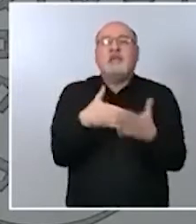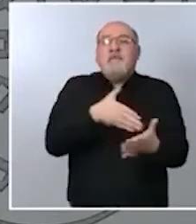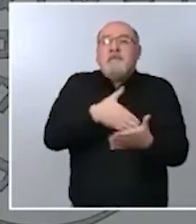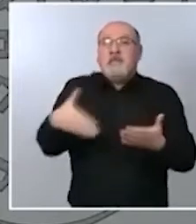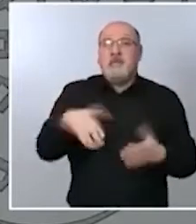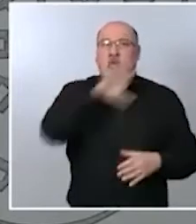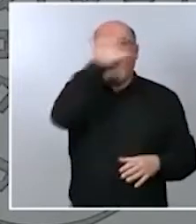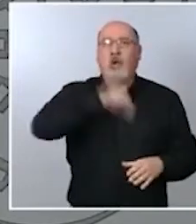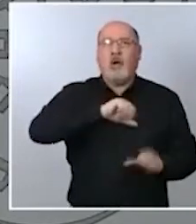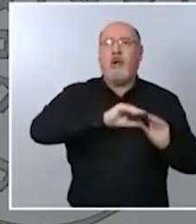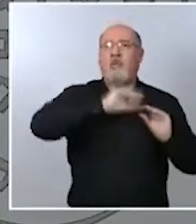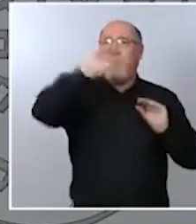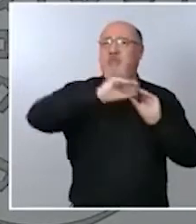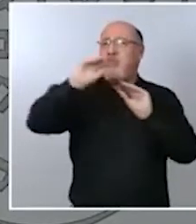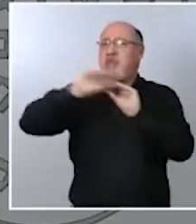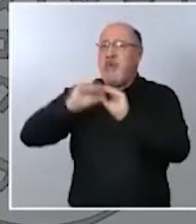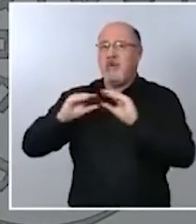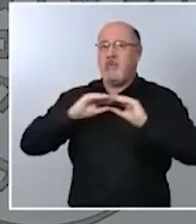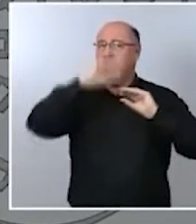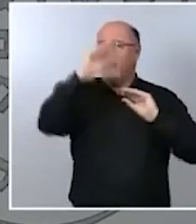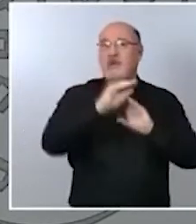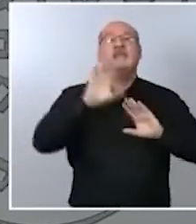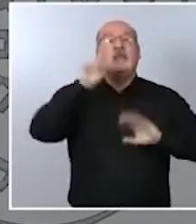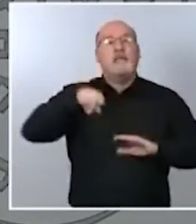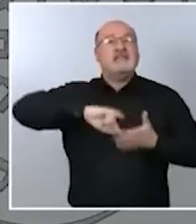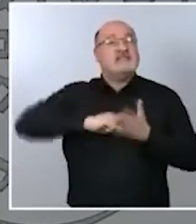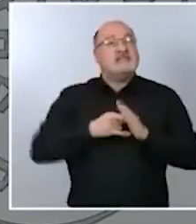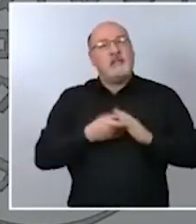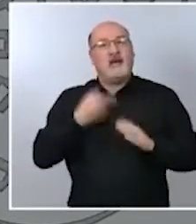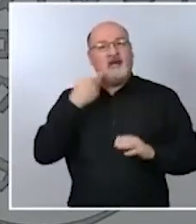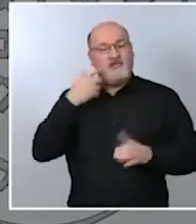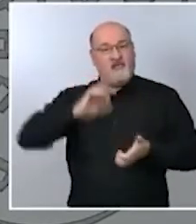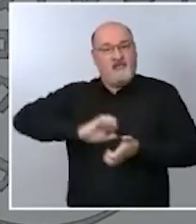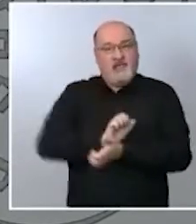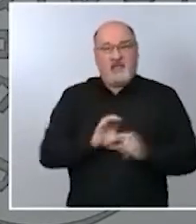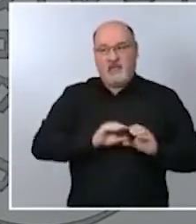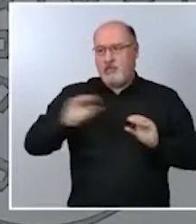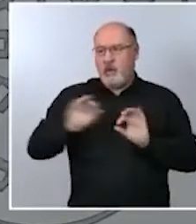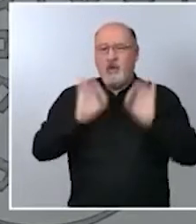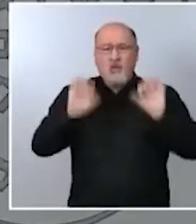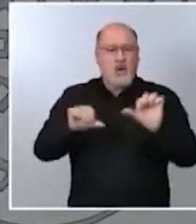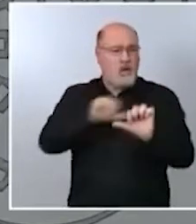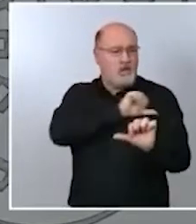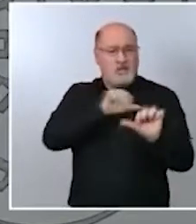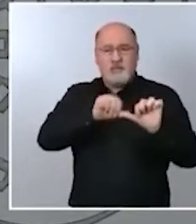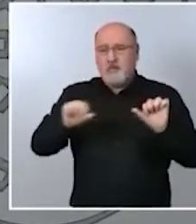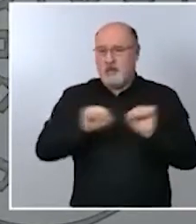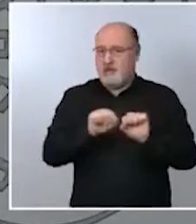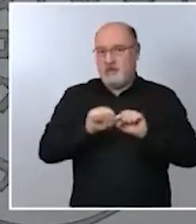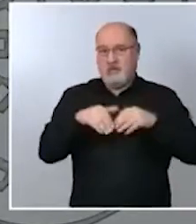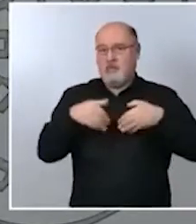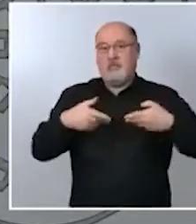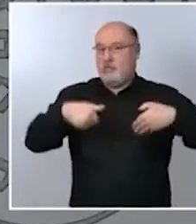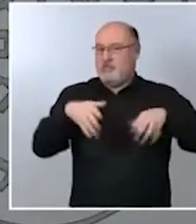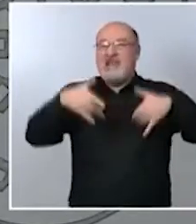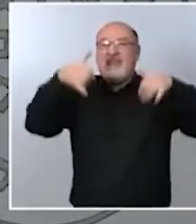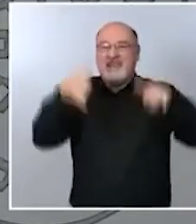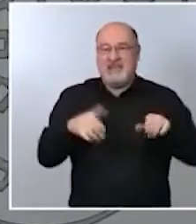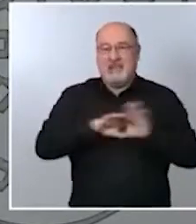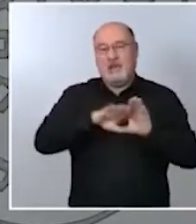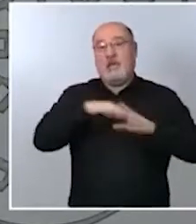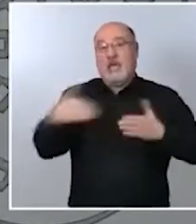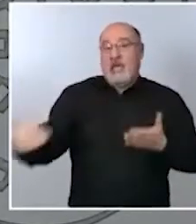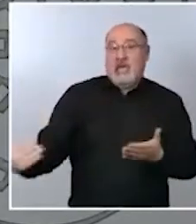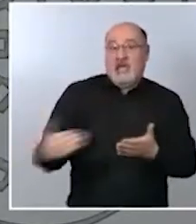además de que su sistema de financiación permaneció inalterable a pesar de la caída tan importante